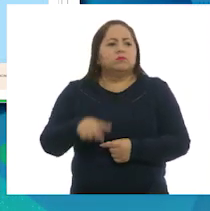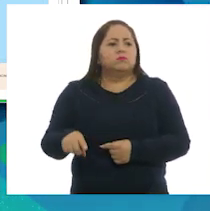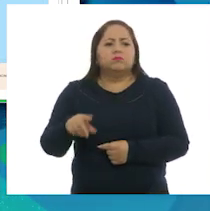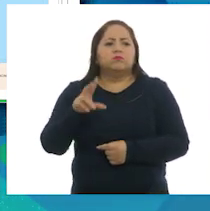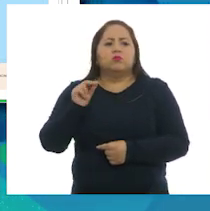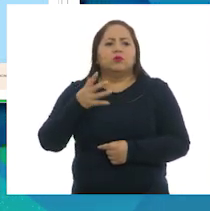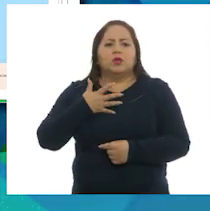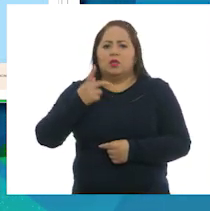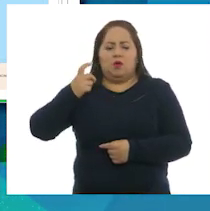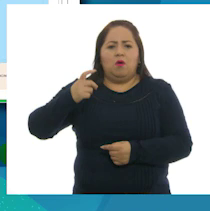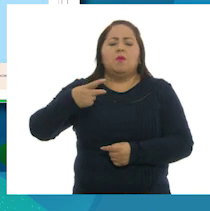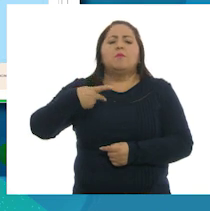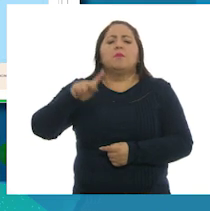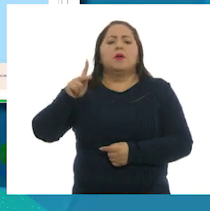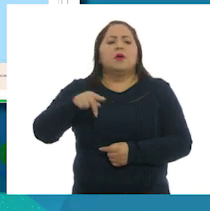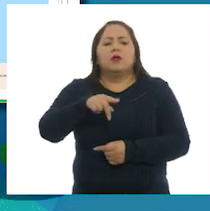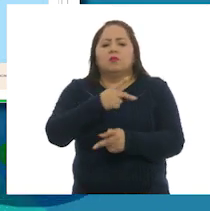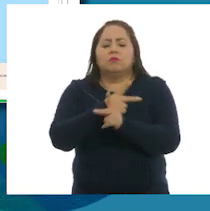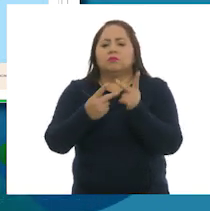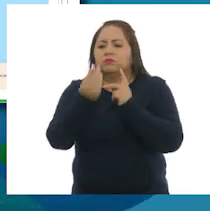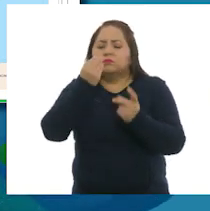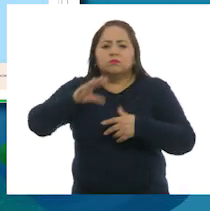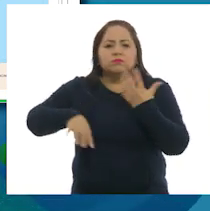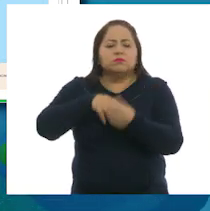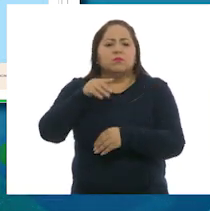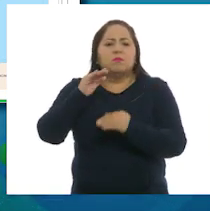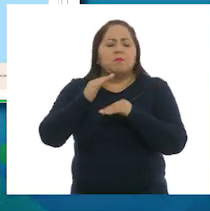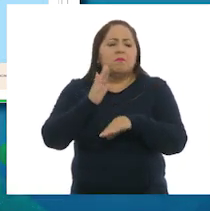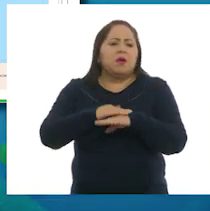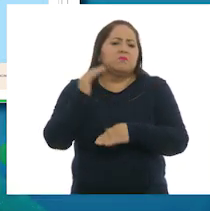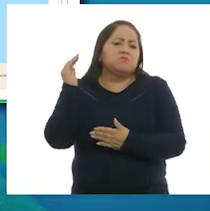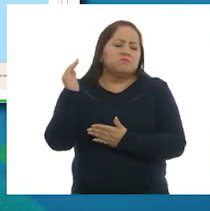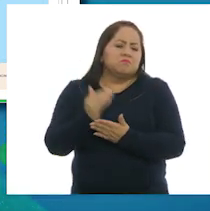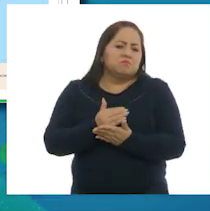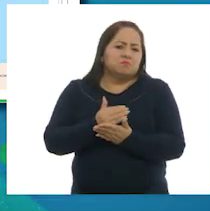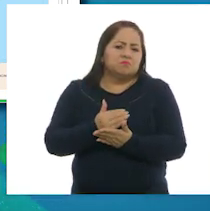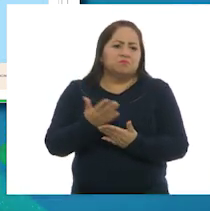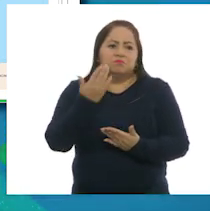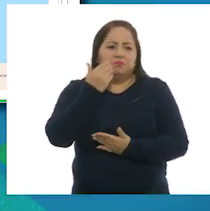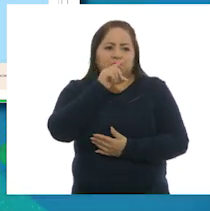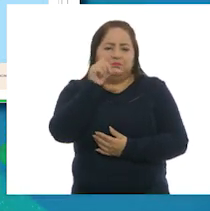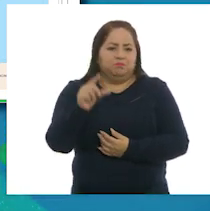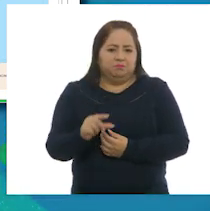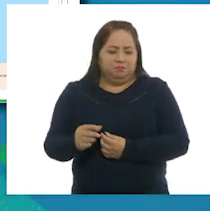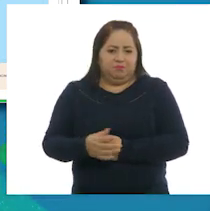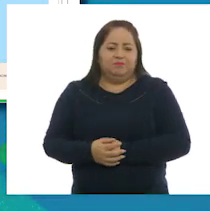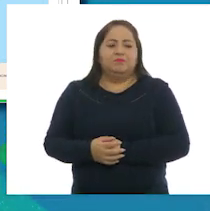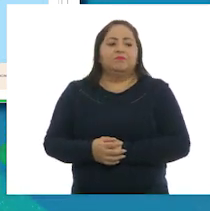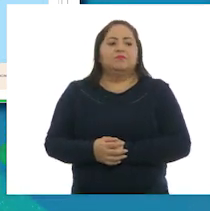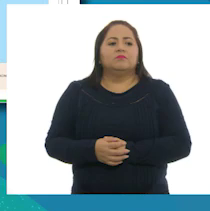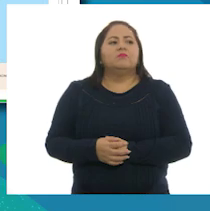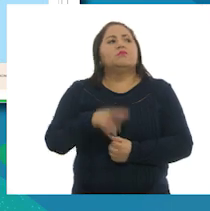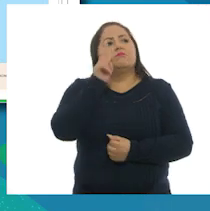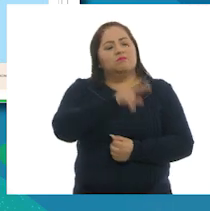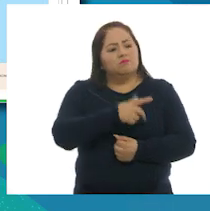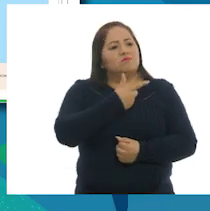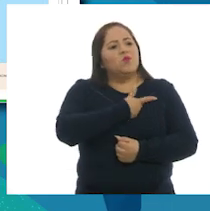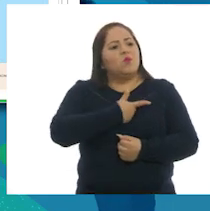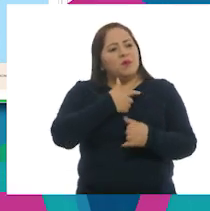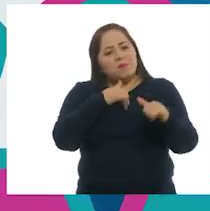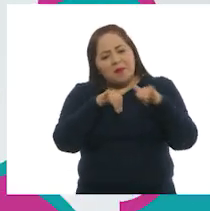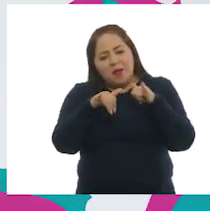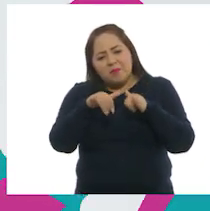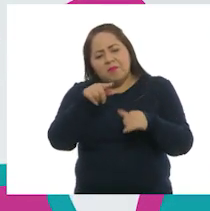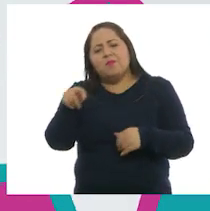costas, presentan una producción pesquera muy baja o nula. ¡Guau! Me encanta interpretar mapas,